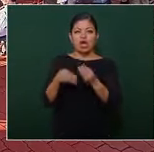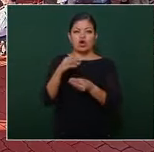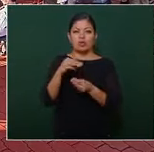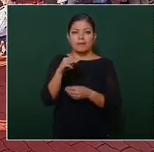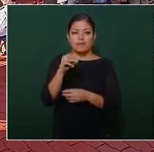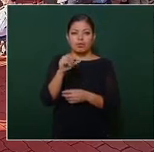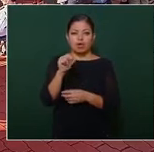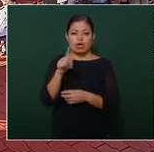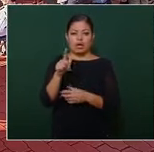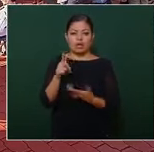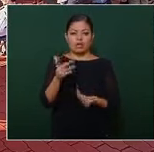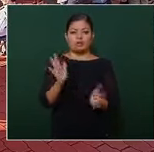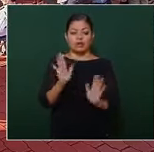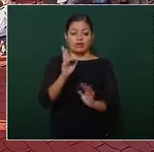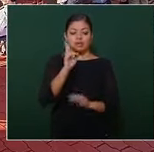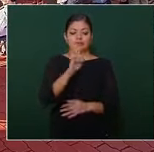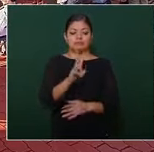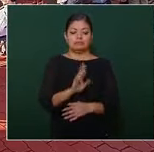bueno